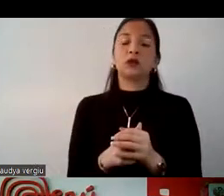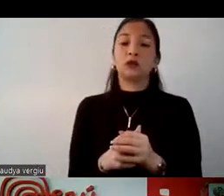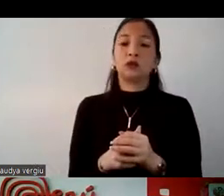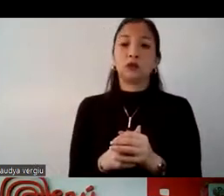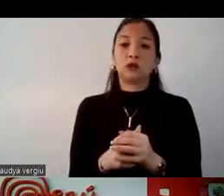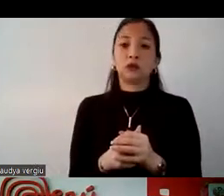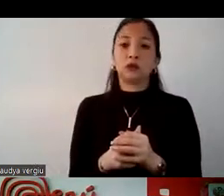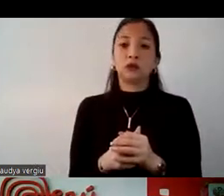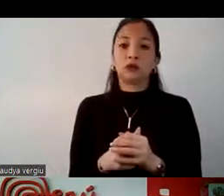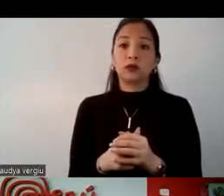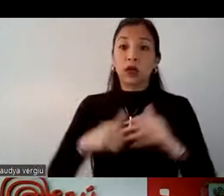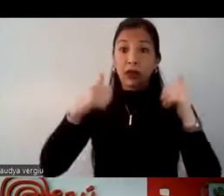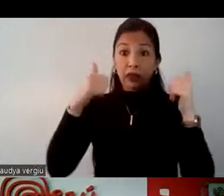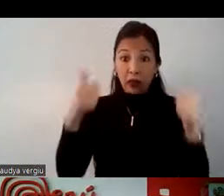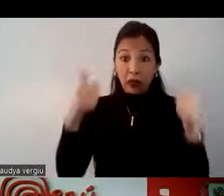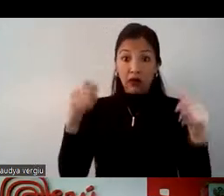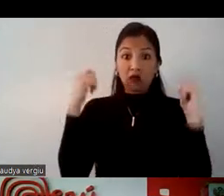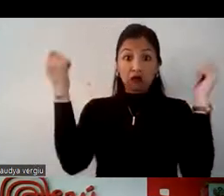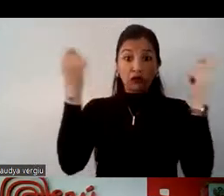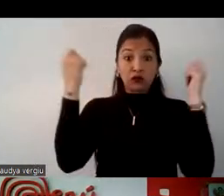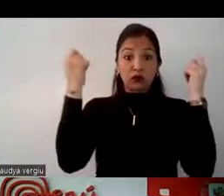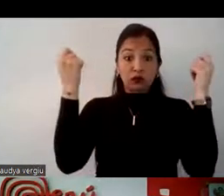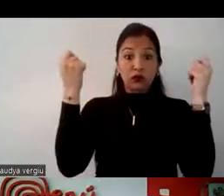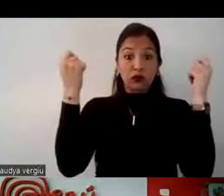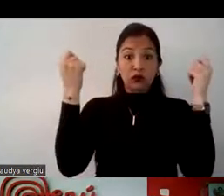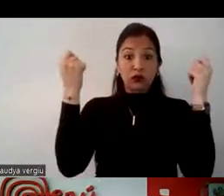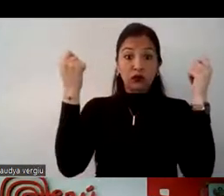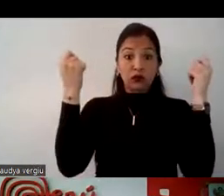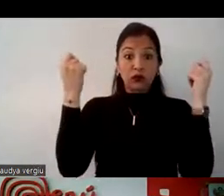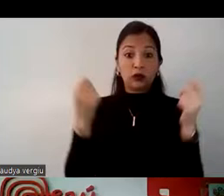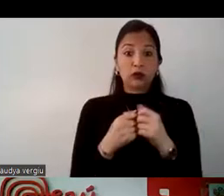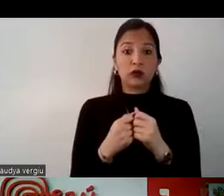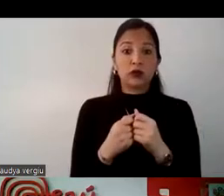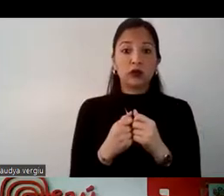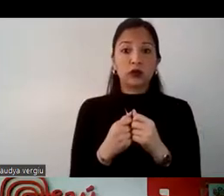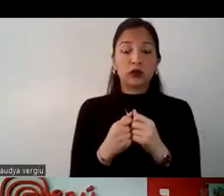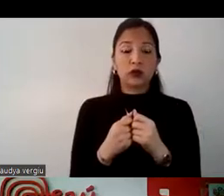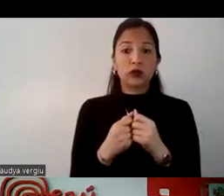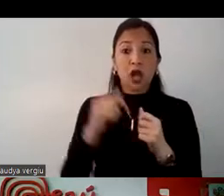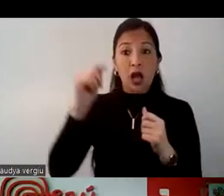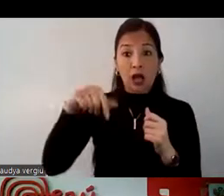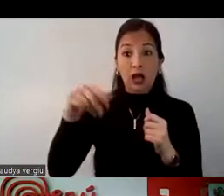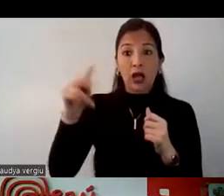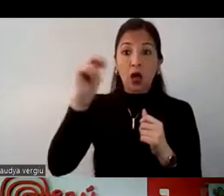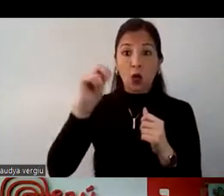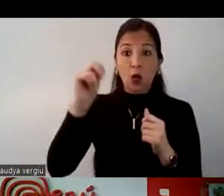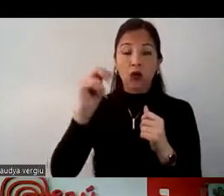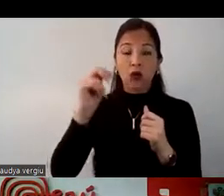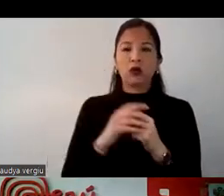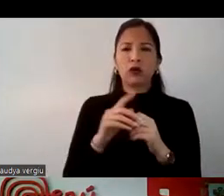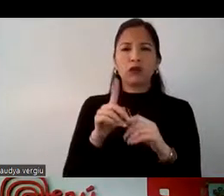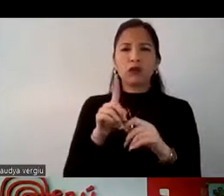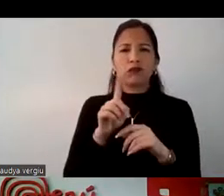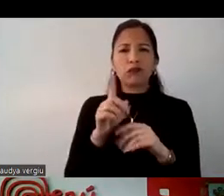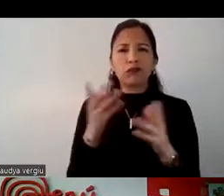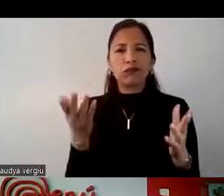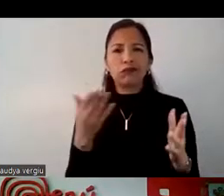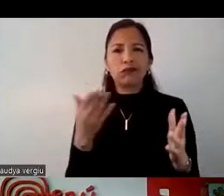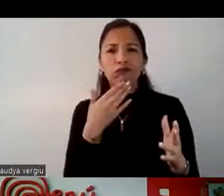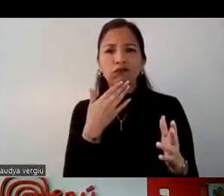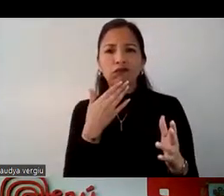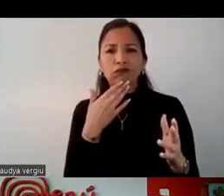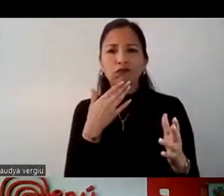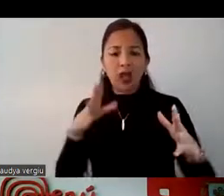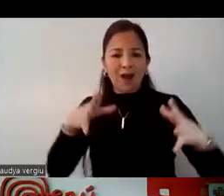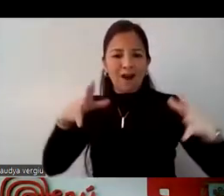en ferias en este destino. Ecuador no se tiene todavía una feria